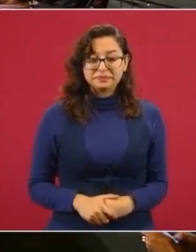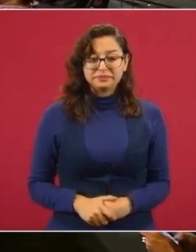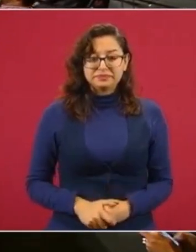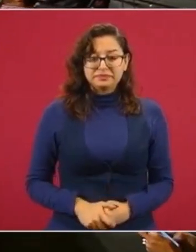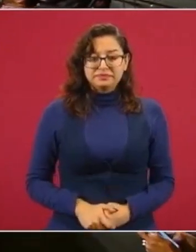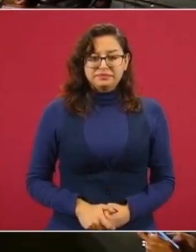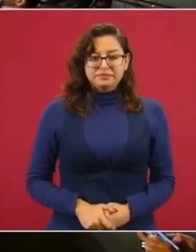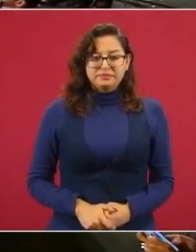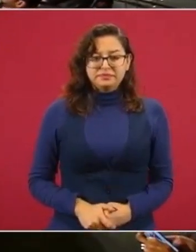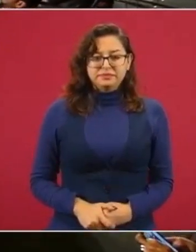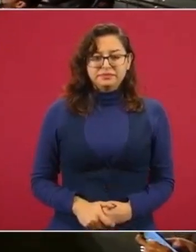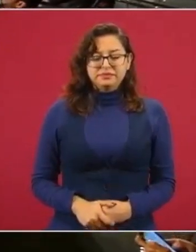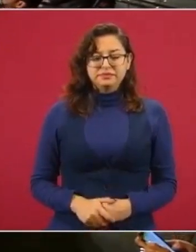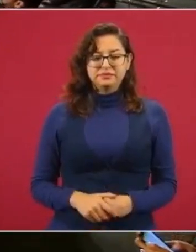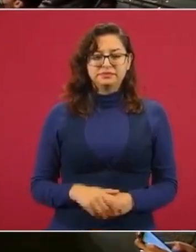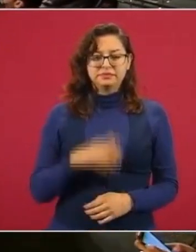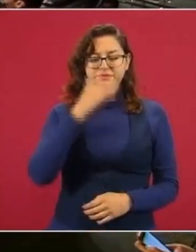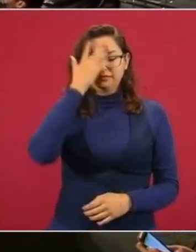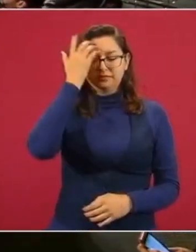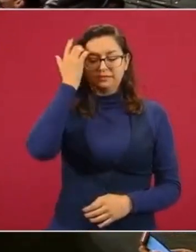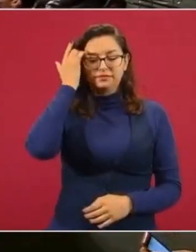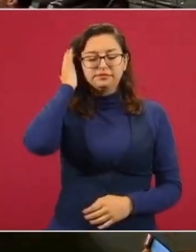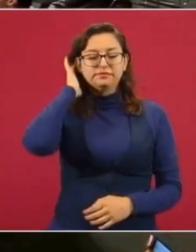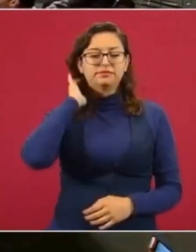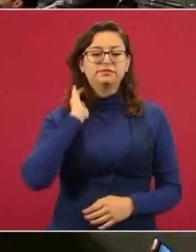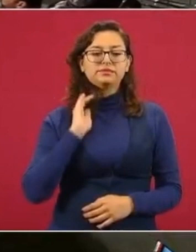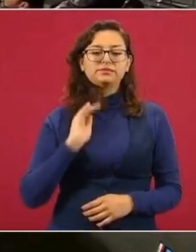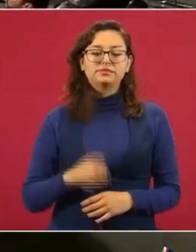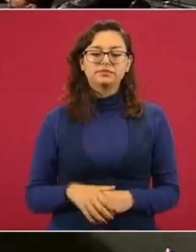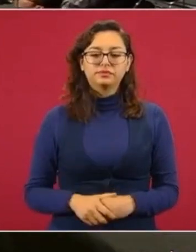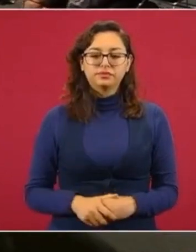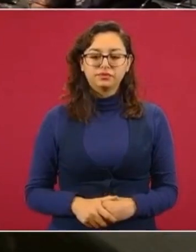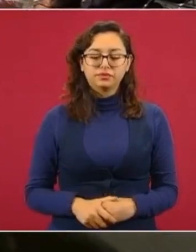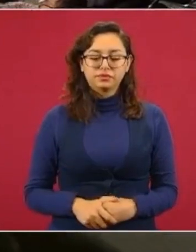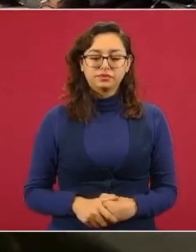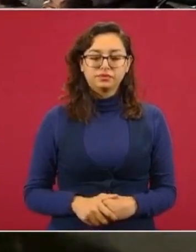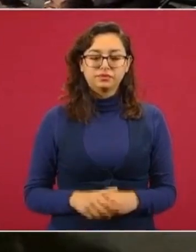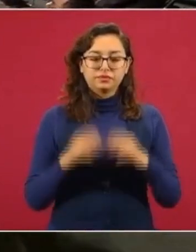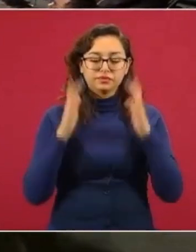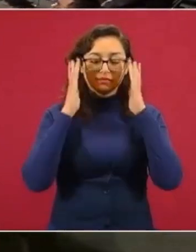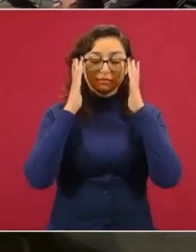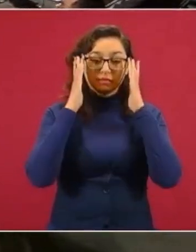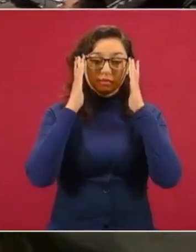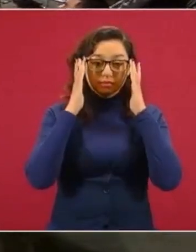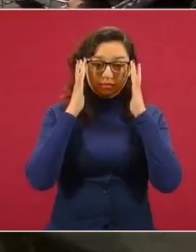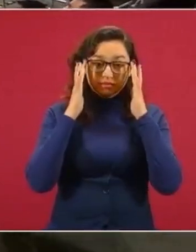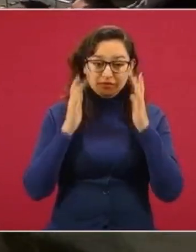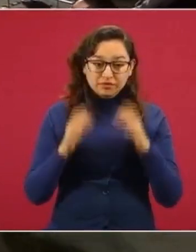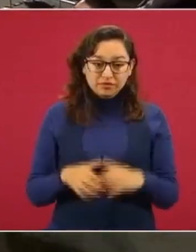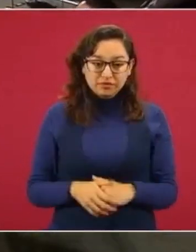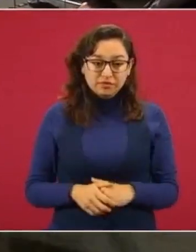Miren, y se deben casi seis millones de dólares.